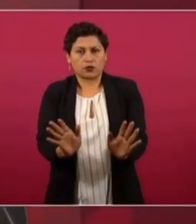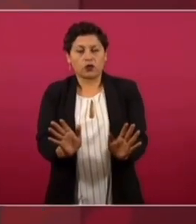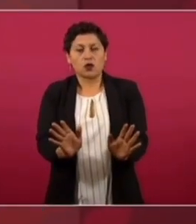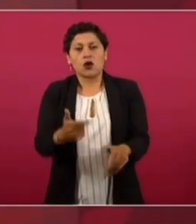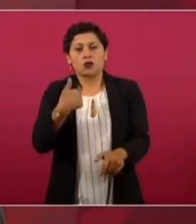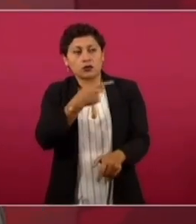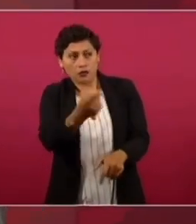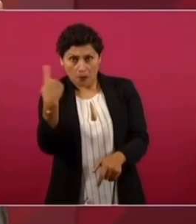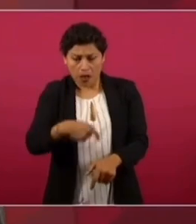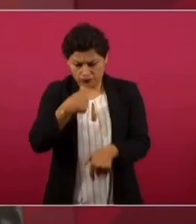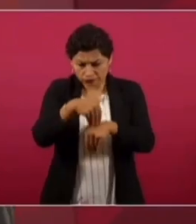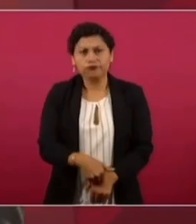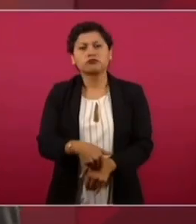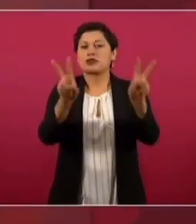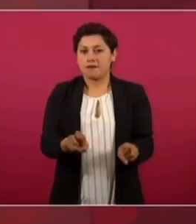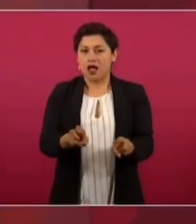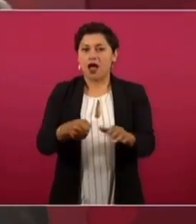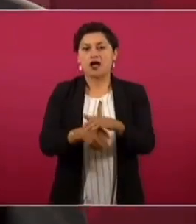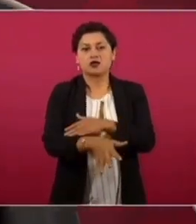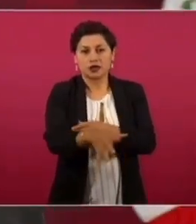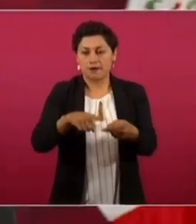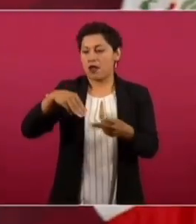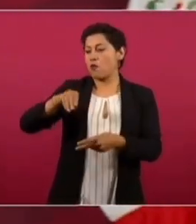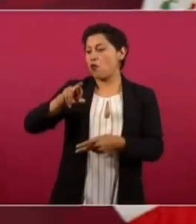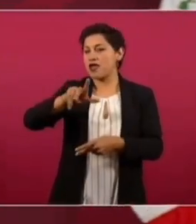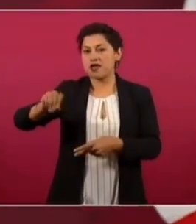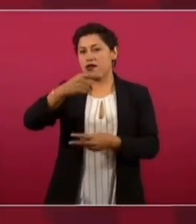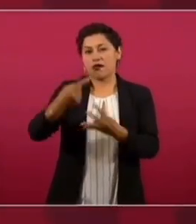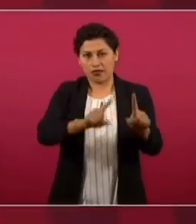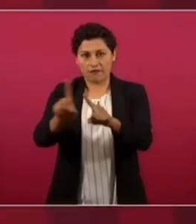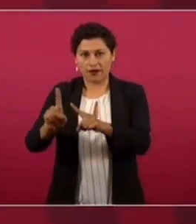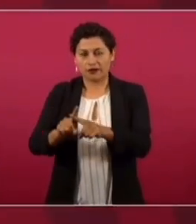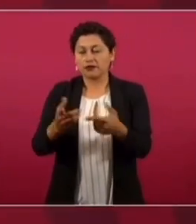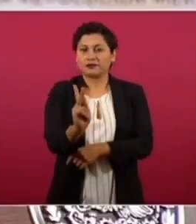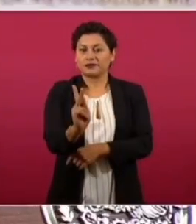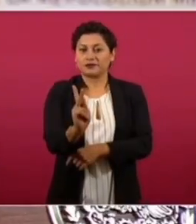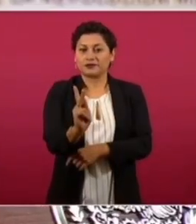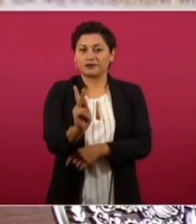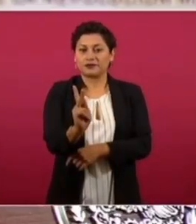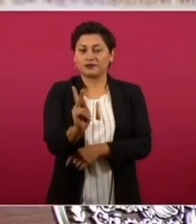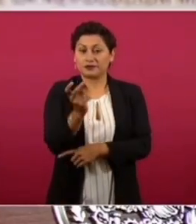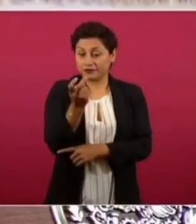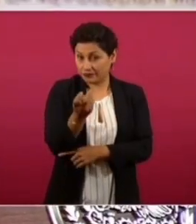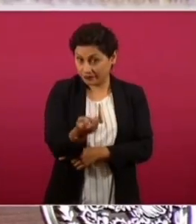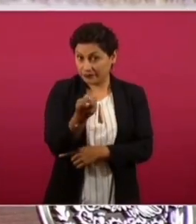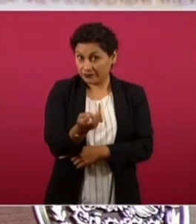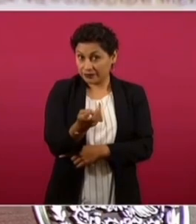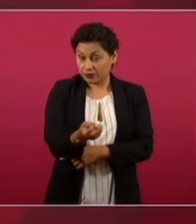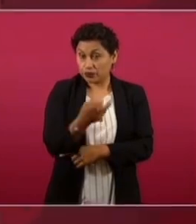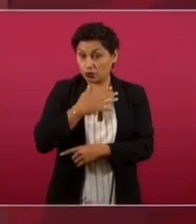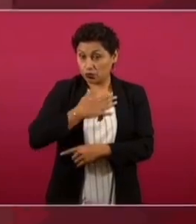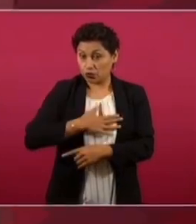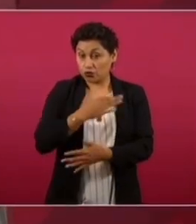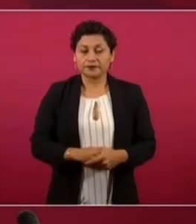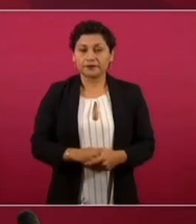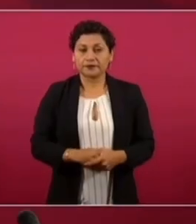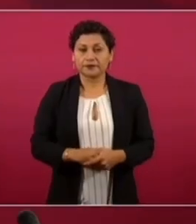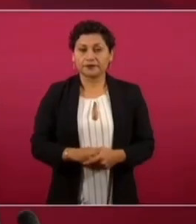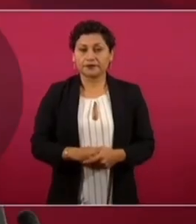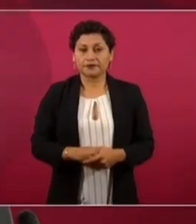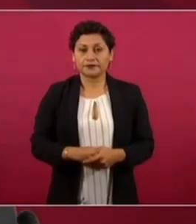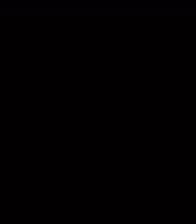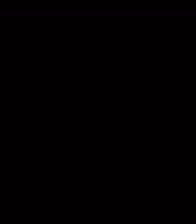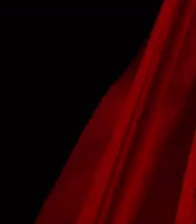Y lo de Ayotzinapa y de lo del señor Murillo, cara, lamento mucho. Pero esas injusticias no pueden quedar